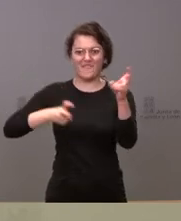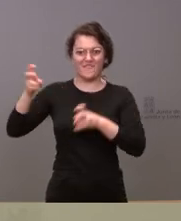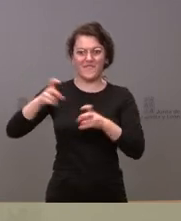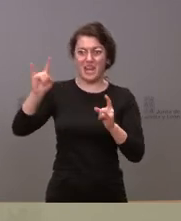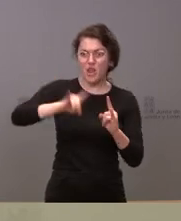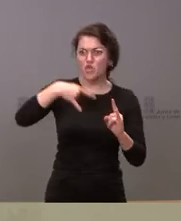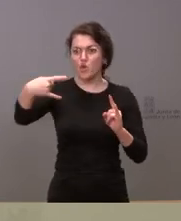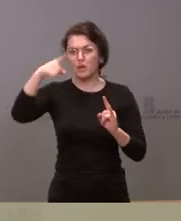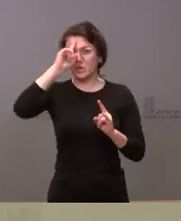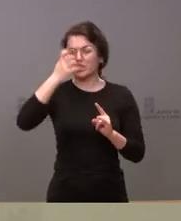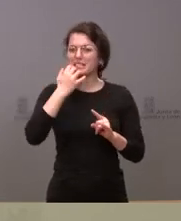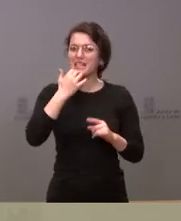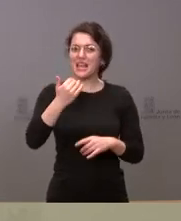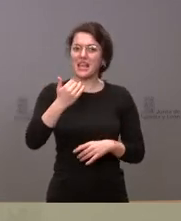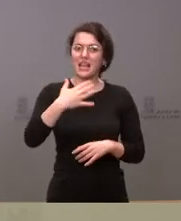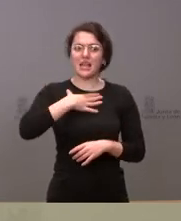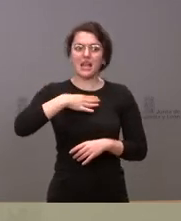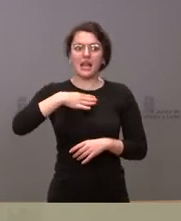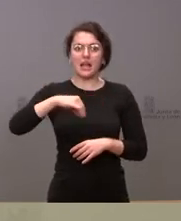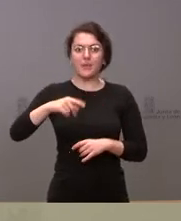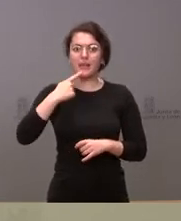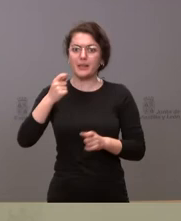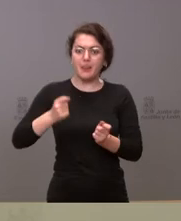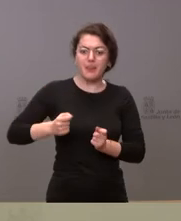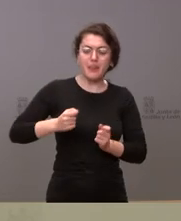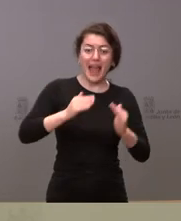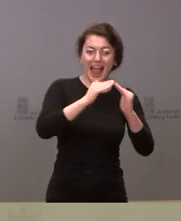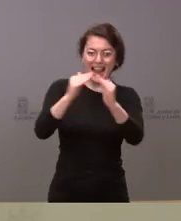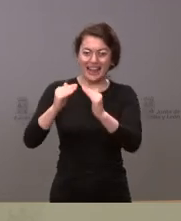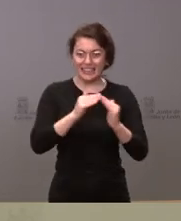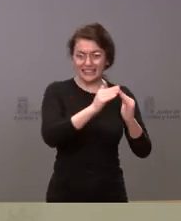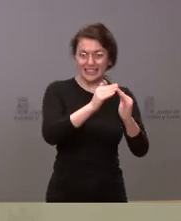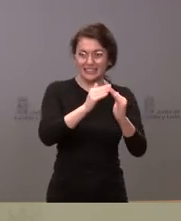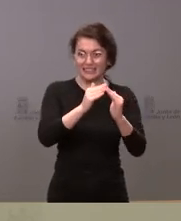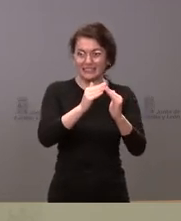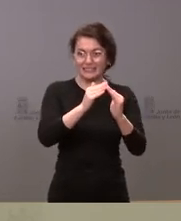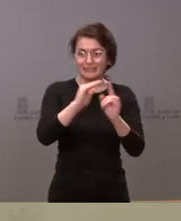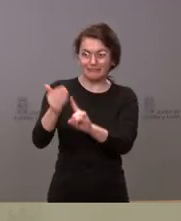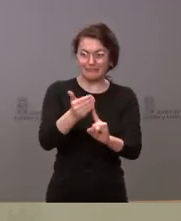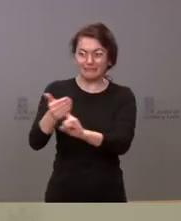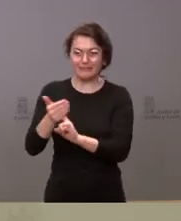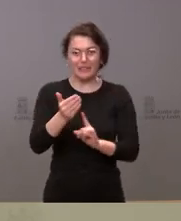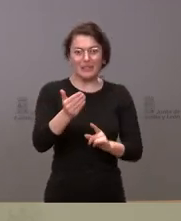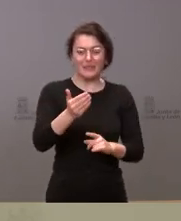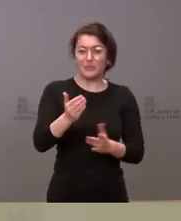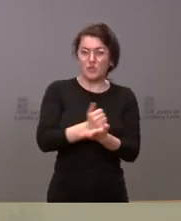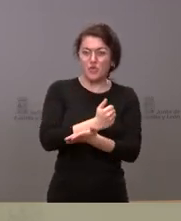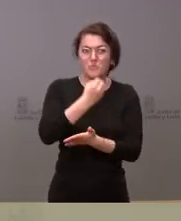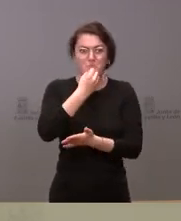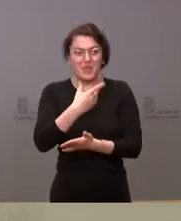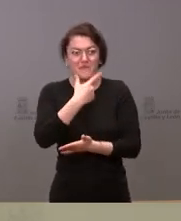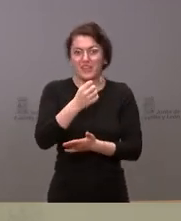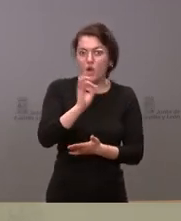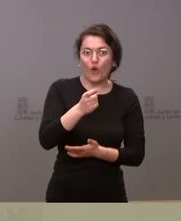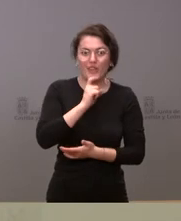están teniendo alguna dificultad para encontrar alojamientos para todos ellos o si plantean que esto pueda pasar de aquí a 15 días